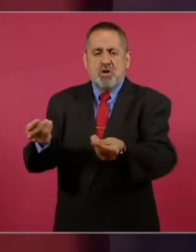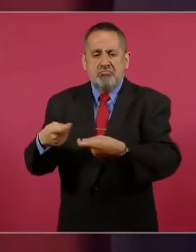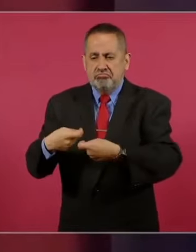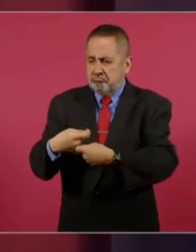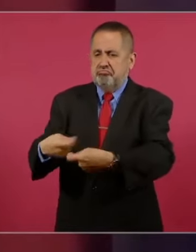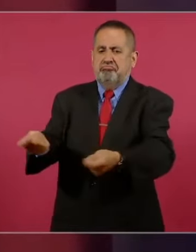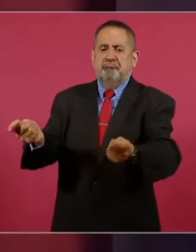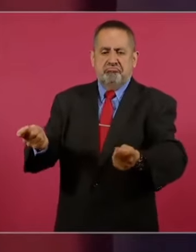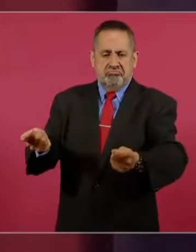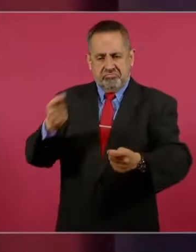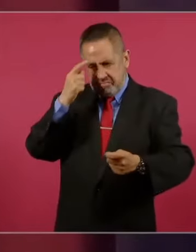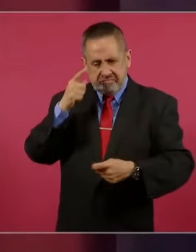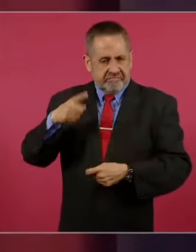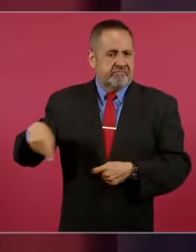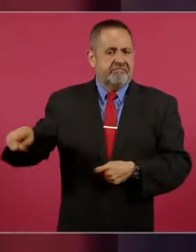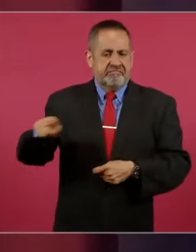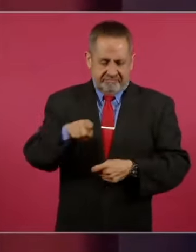dinero.